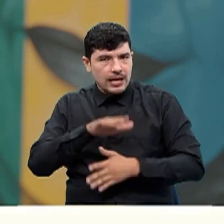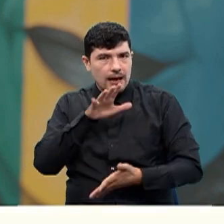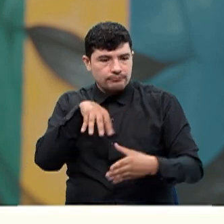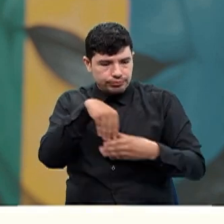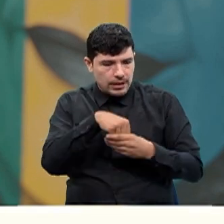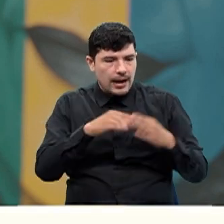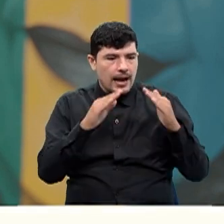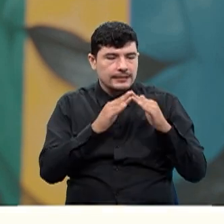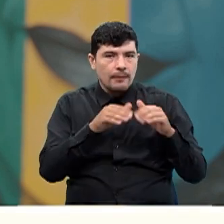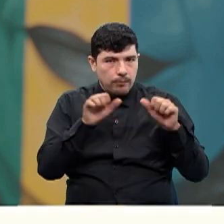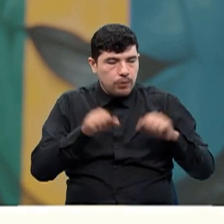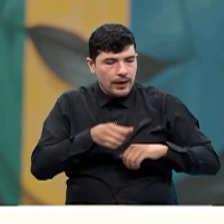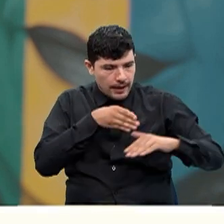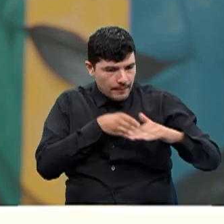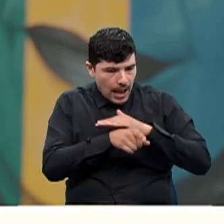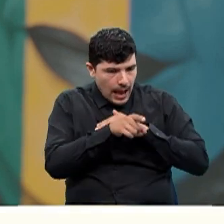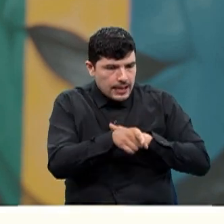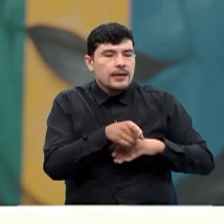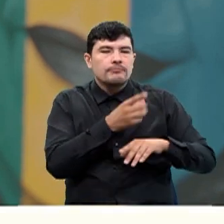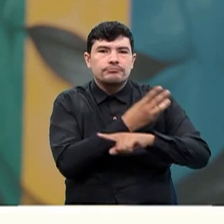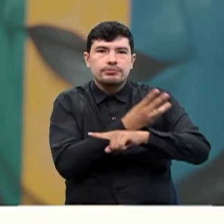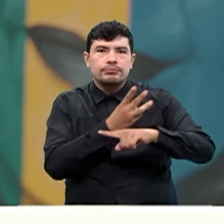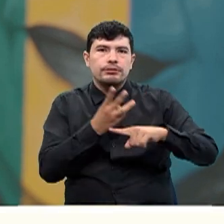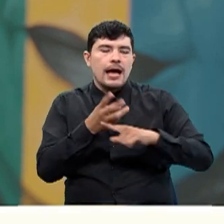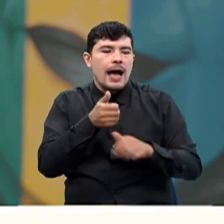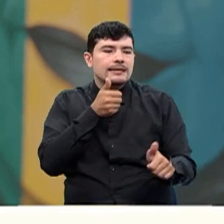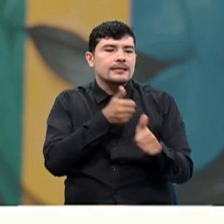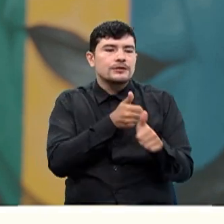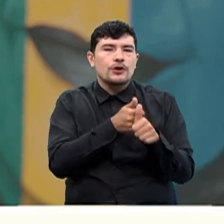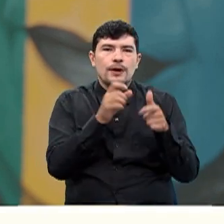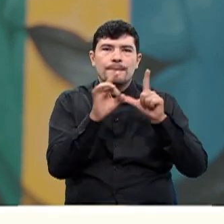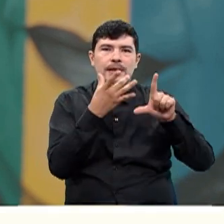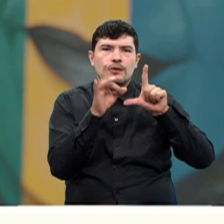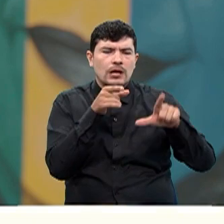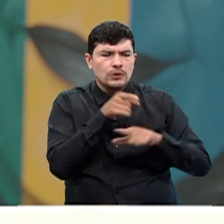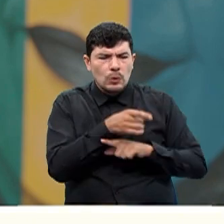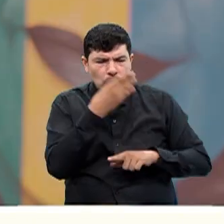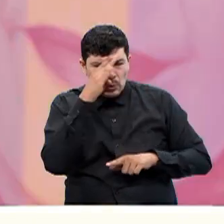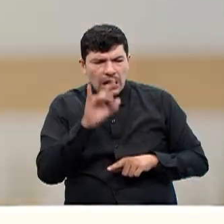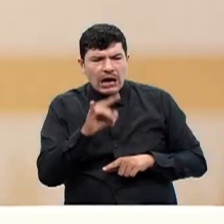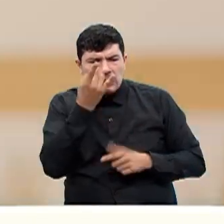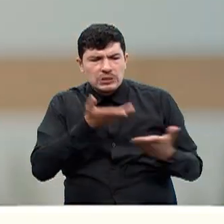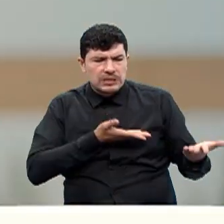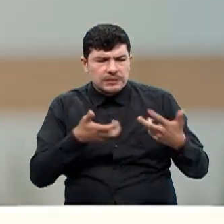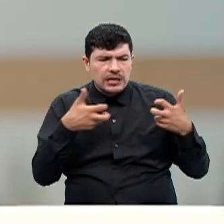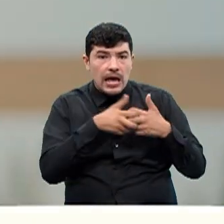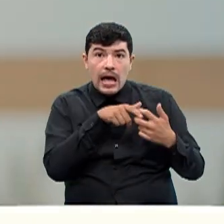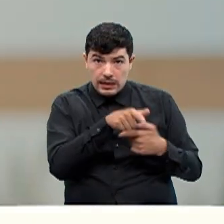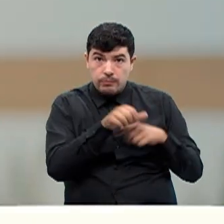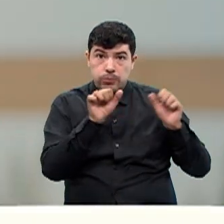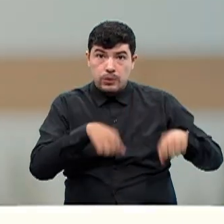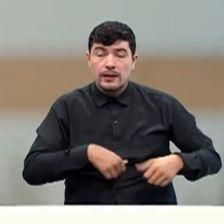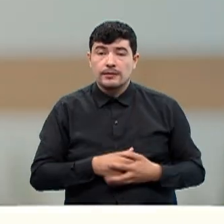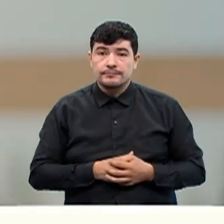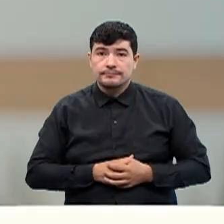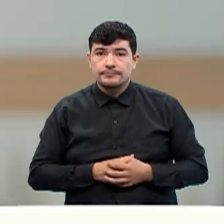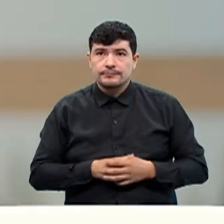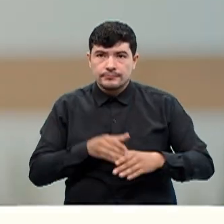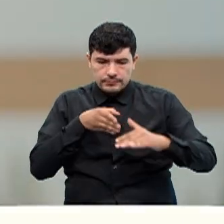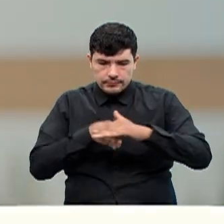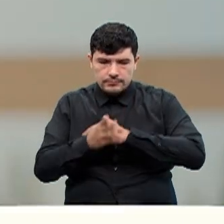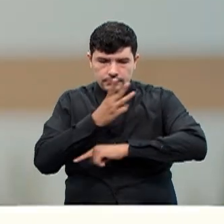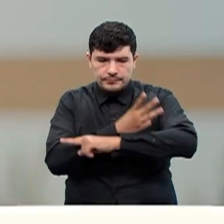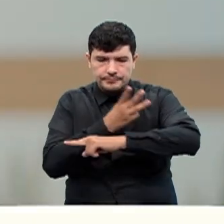asesoría y acompañamiento en tus solicitudes relacionadas con el servicio de energía. El asesor en línea es un canal de atención